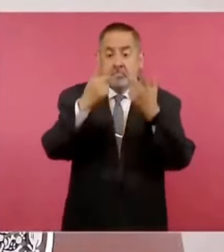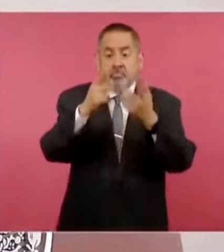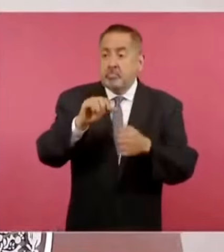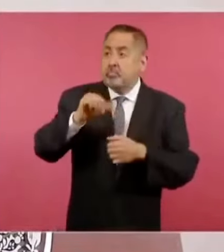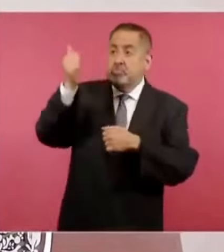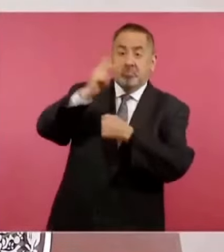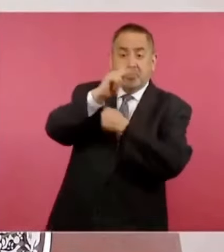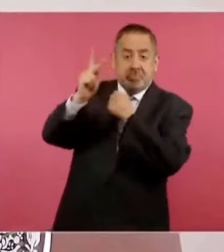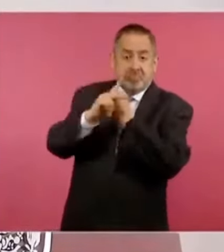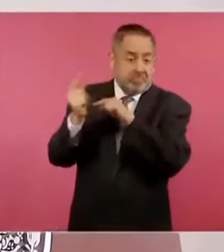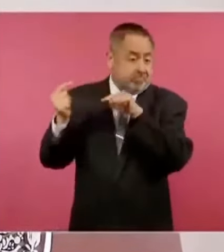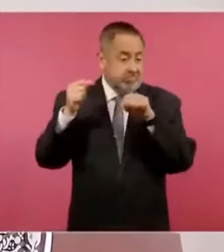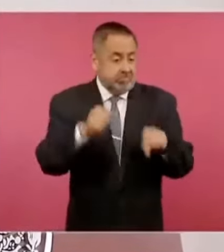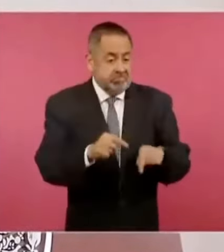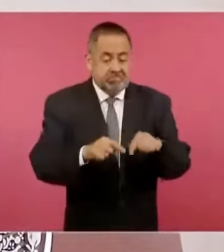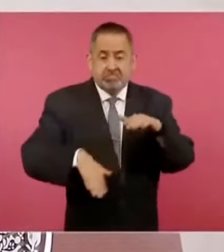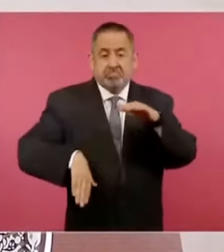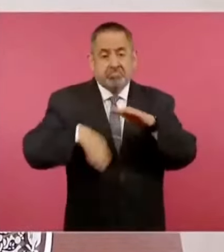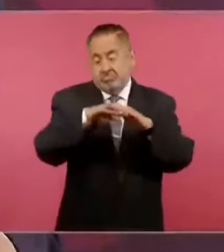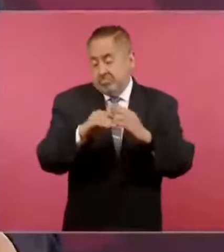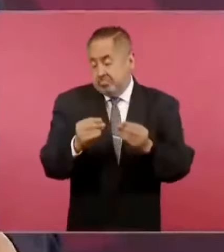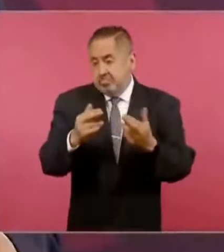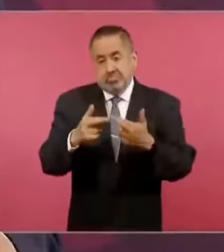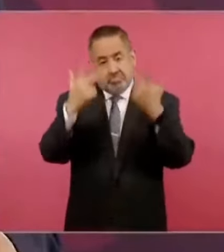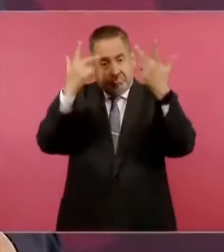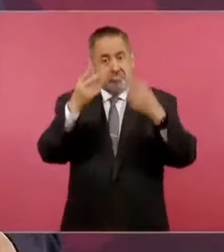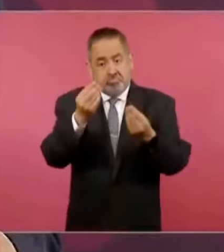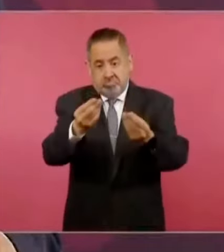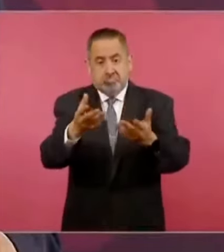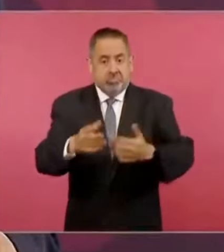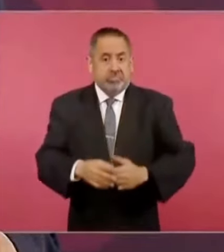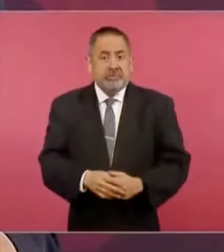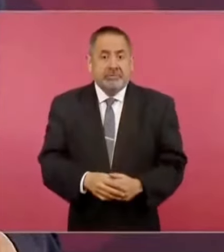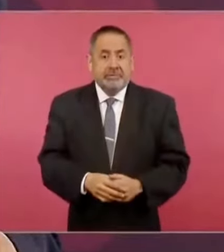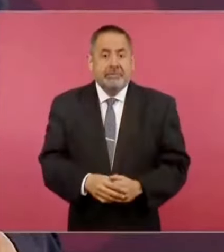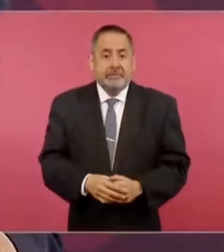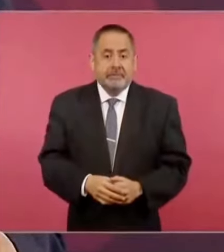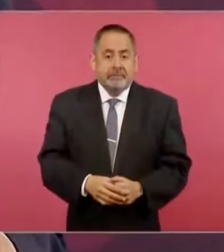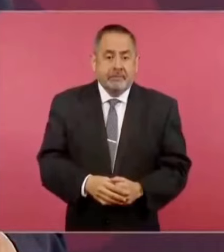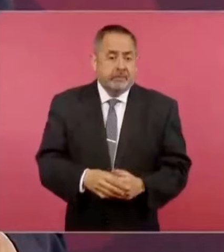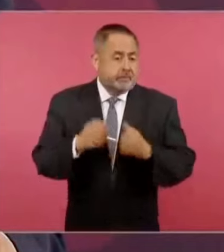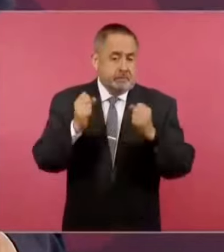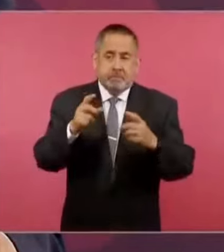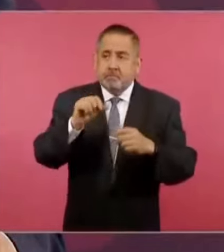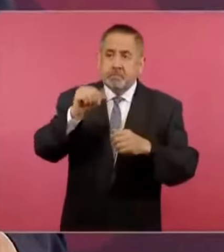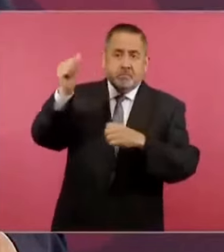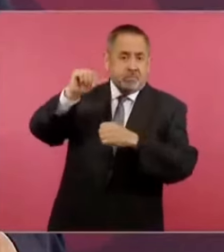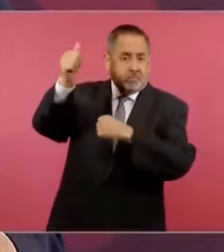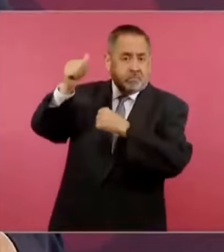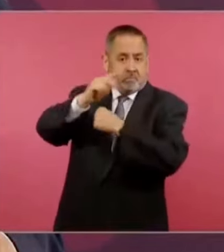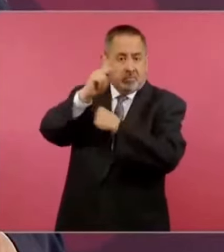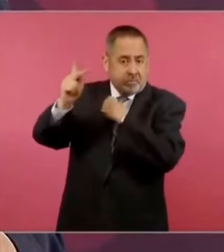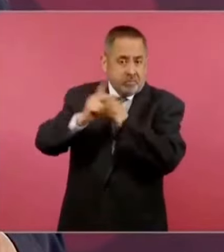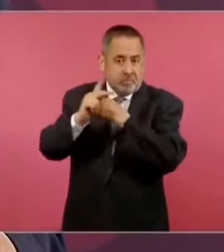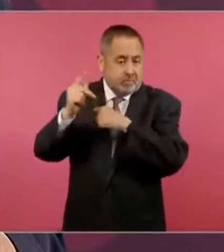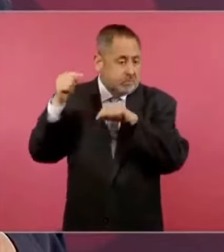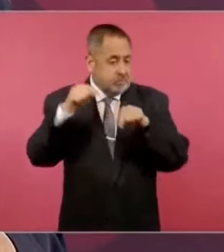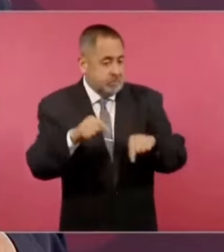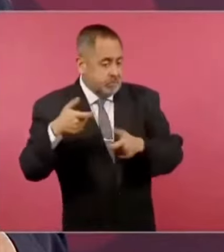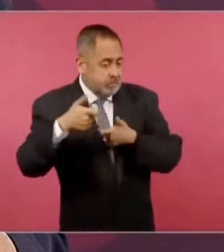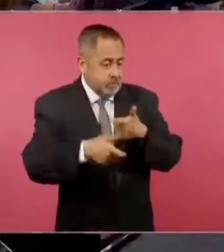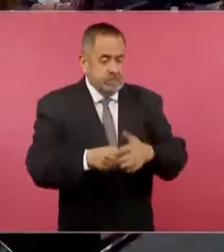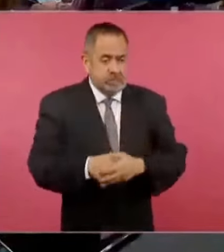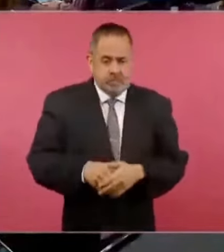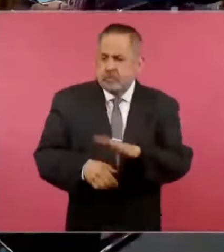extranjeras, está llegando muchísimo dinero. Entonces, ¿no hay